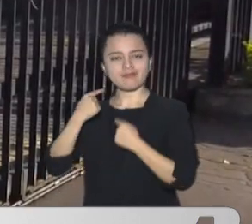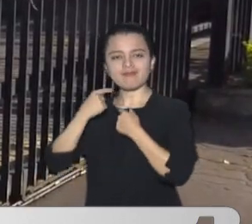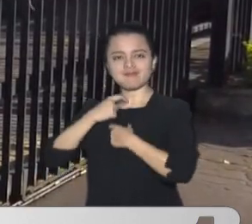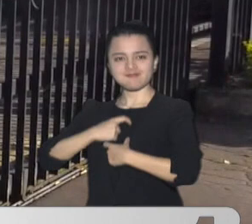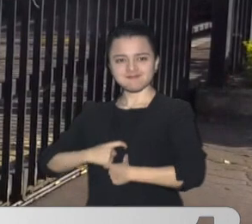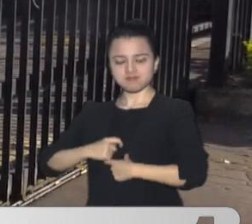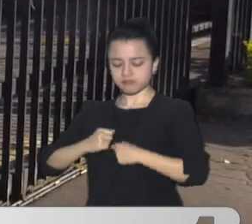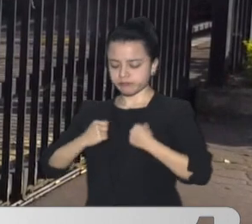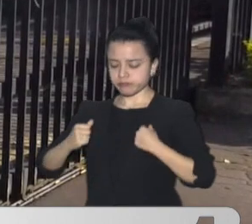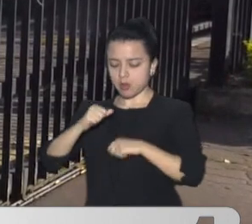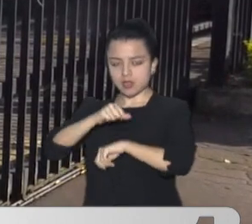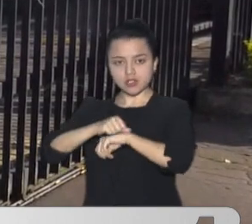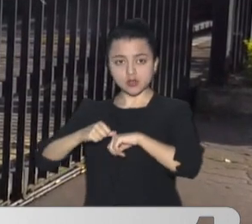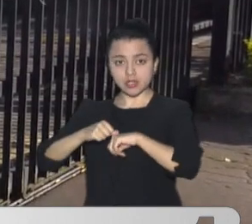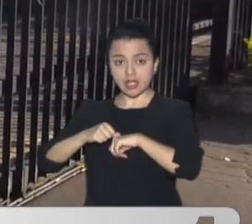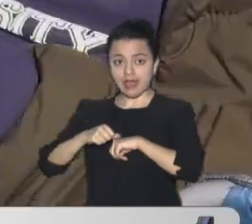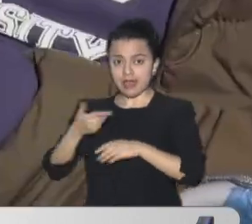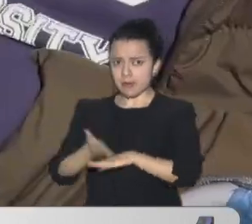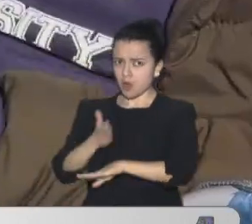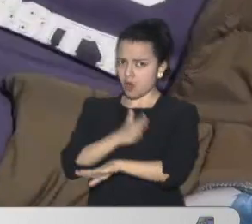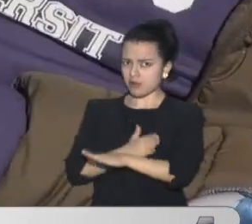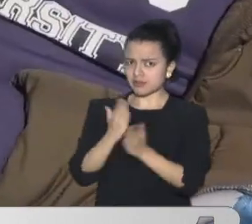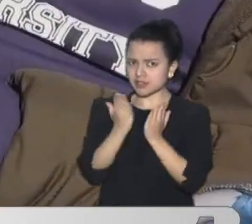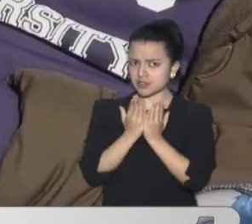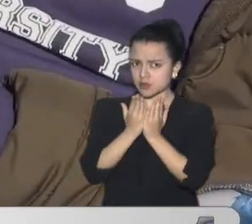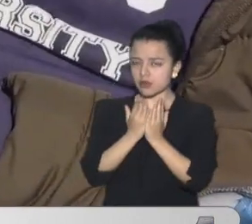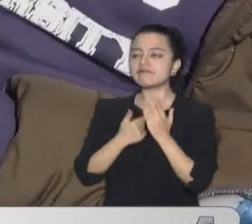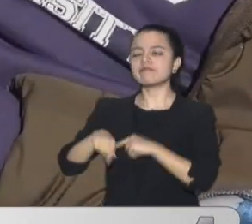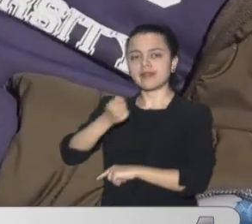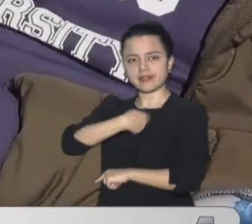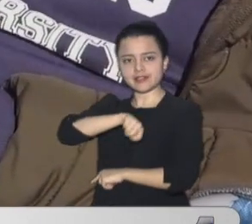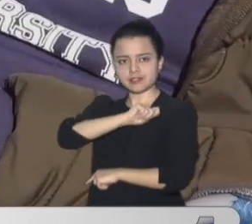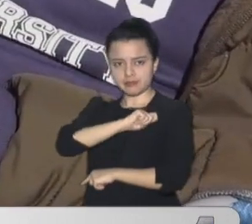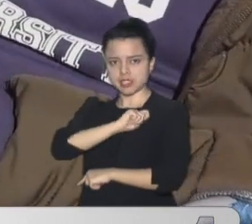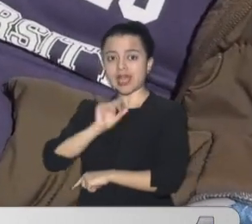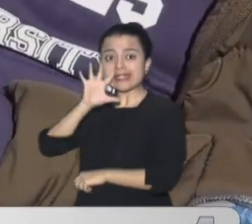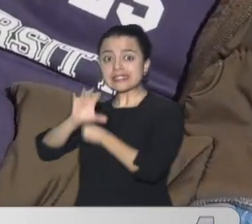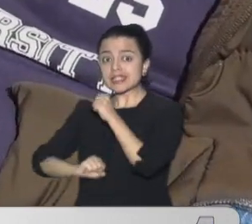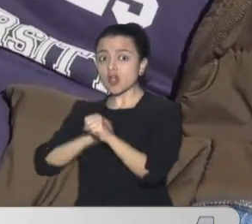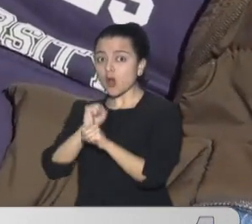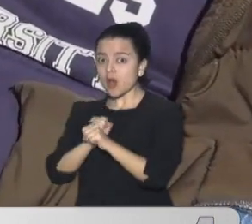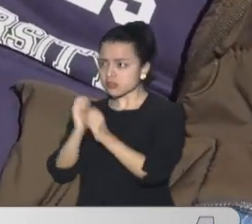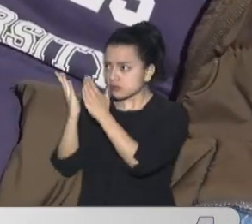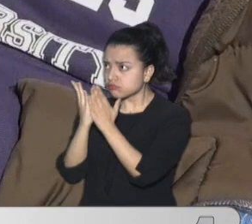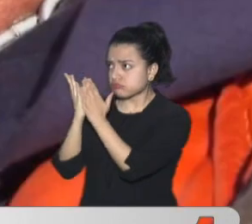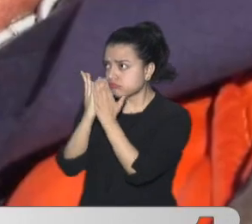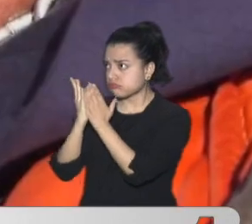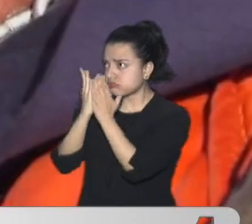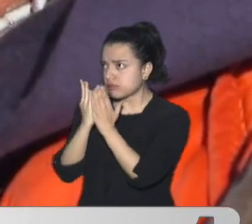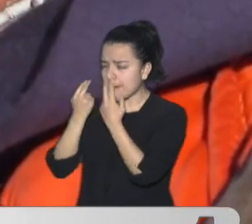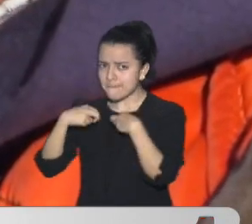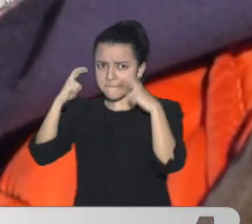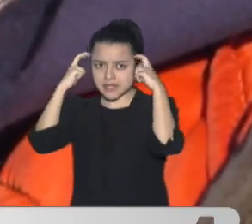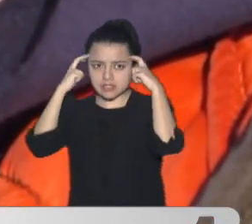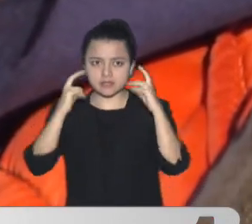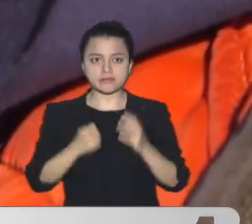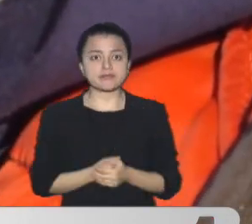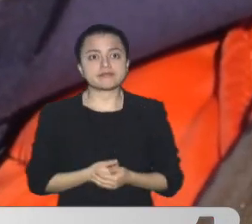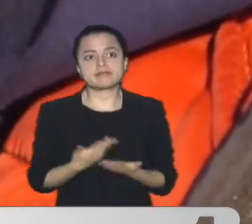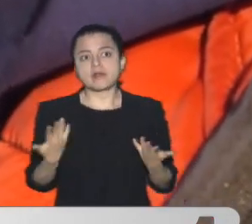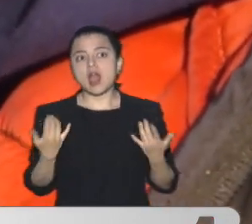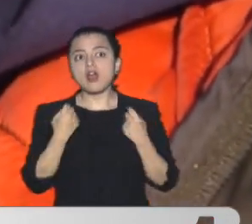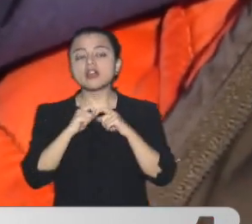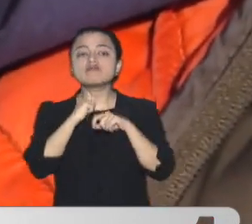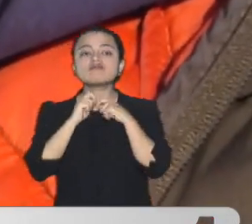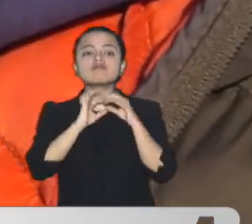España Durante cinco años El médico Lleva 21 días En huelga De hambre Y decidió En las últimas horas Encadenarse Al parqueadero